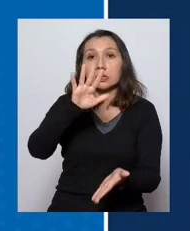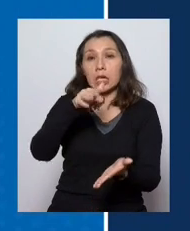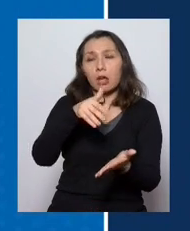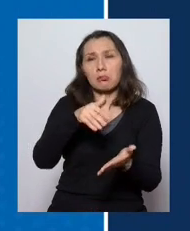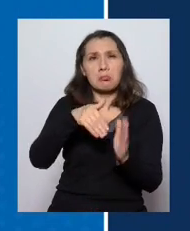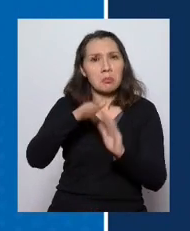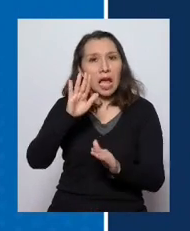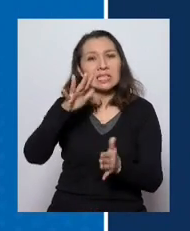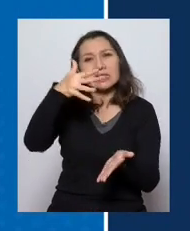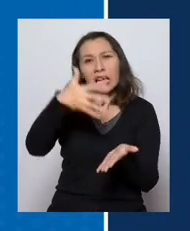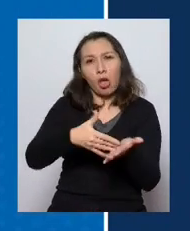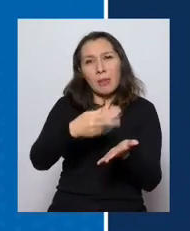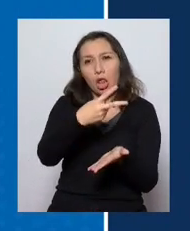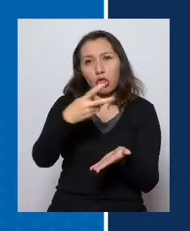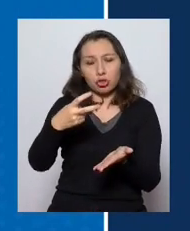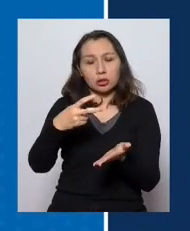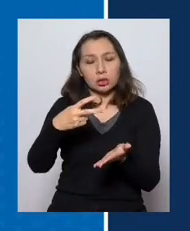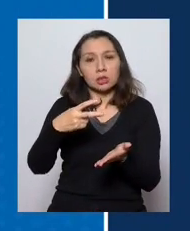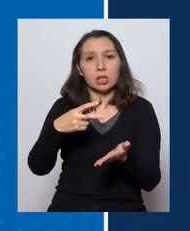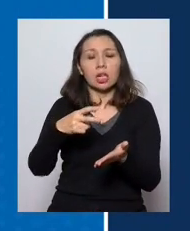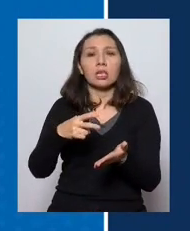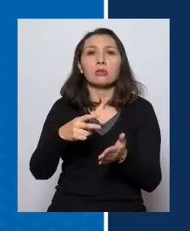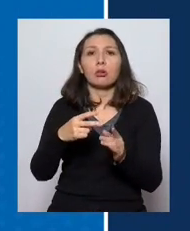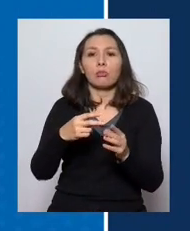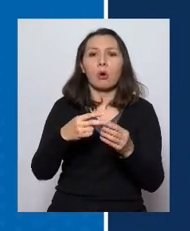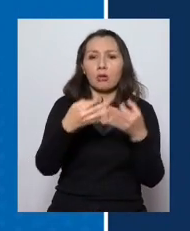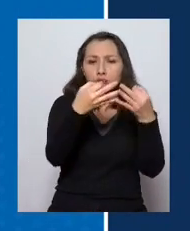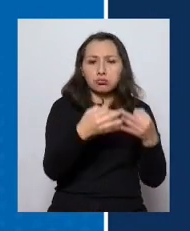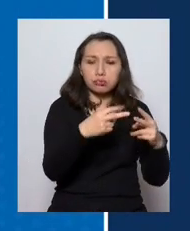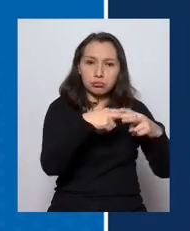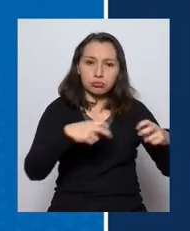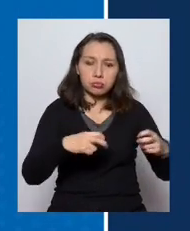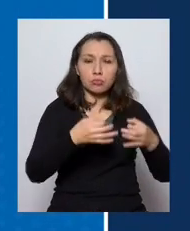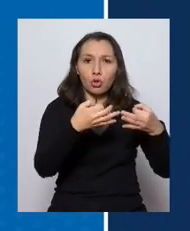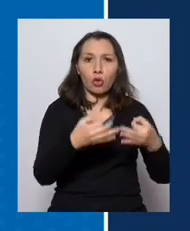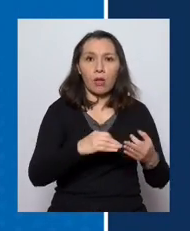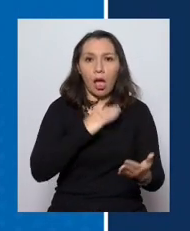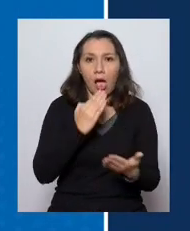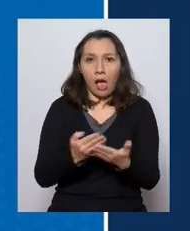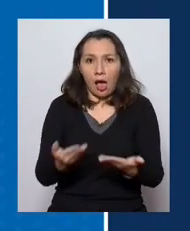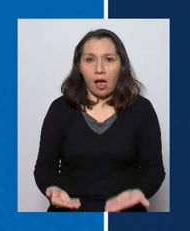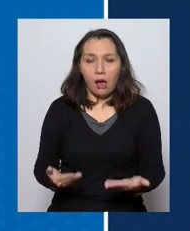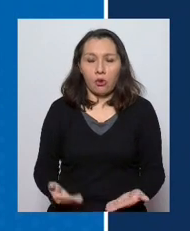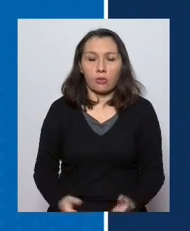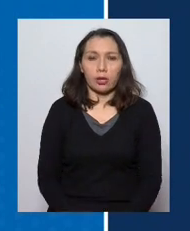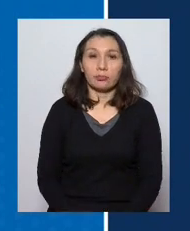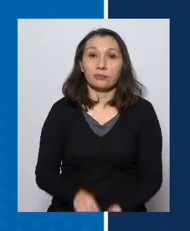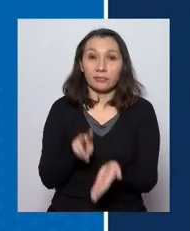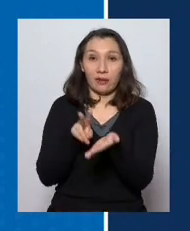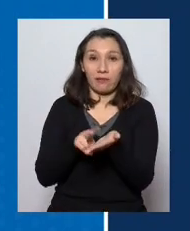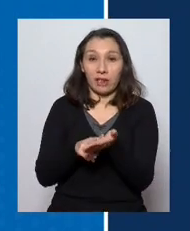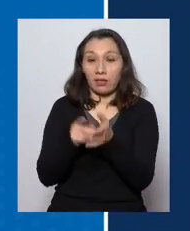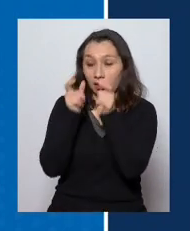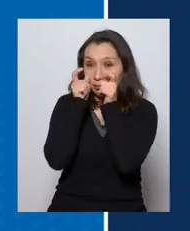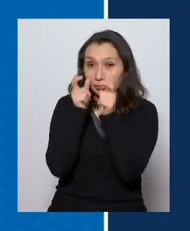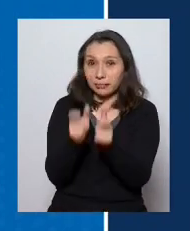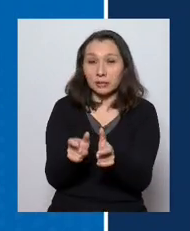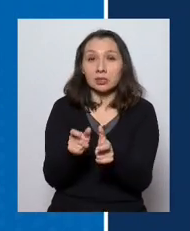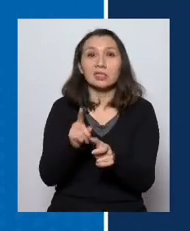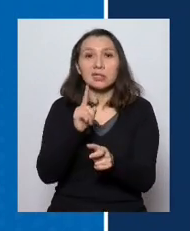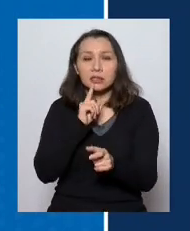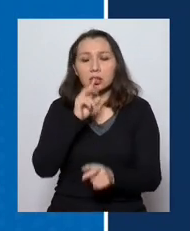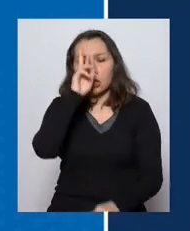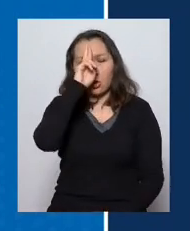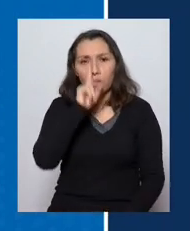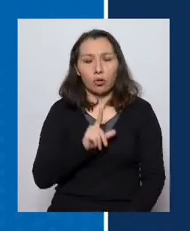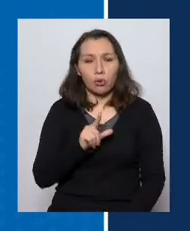.200 sumarios totales hasta este momento la verdad que las fiscalizaciones tienen